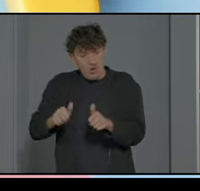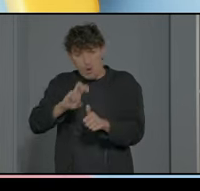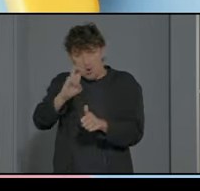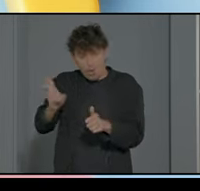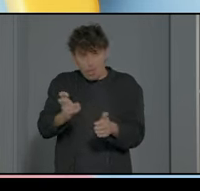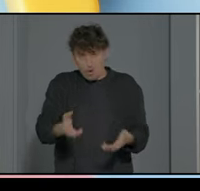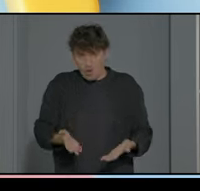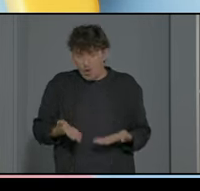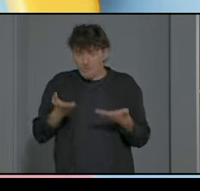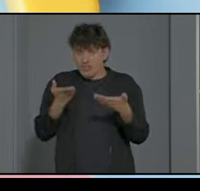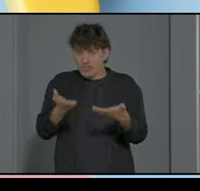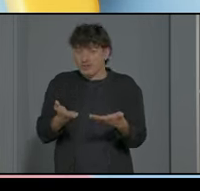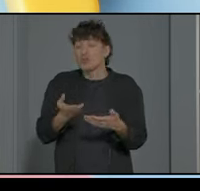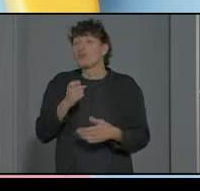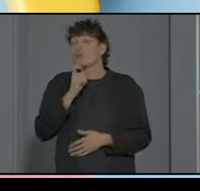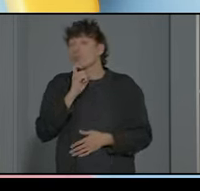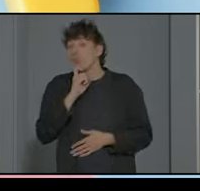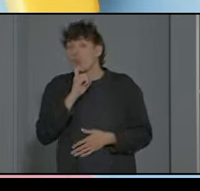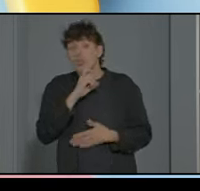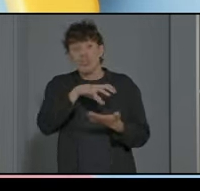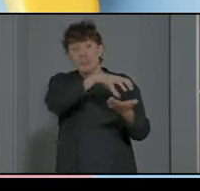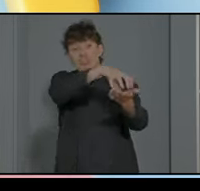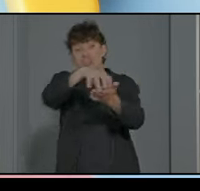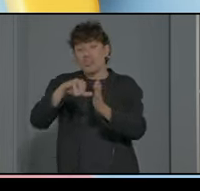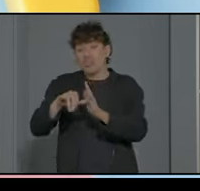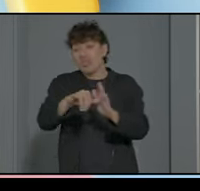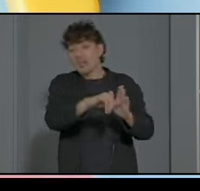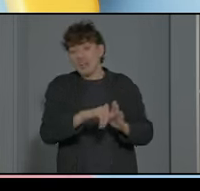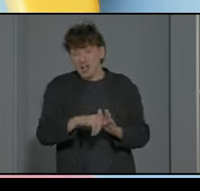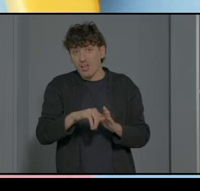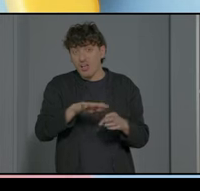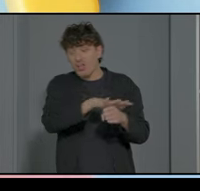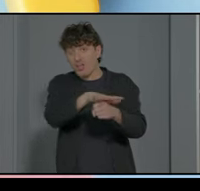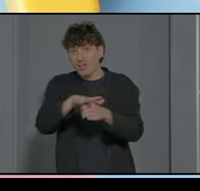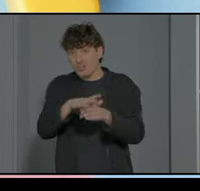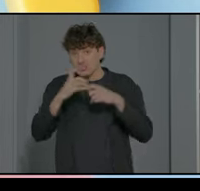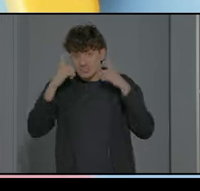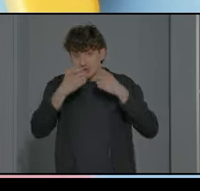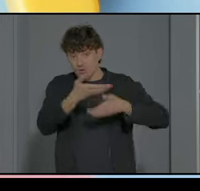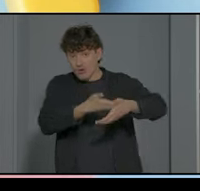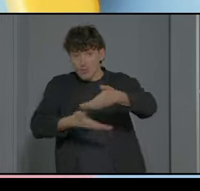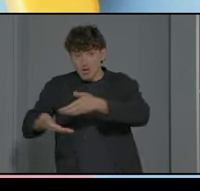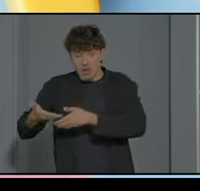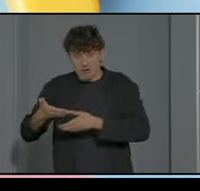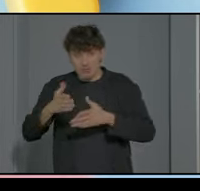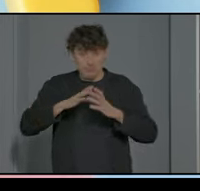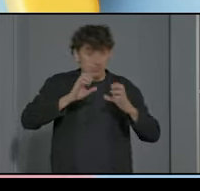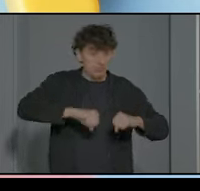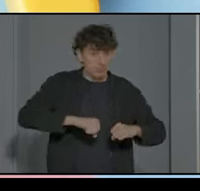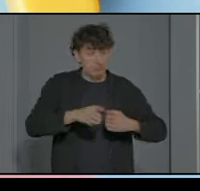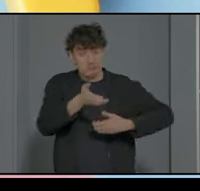trabajando directamente con centros de la zona de forma programada con actividades